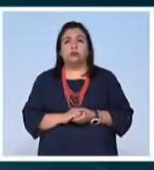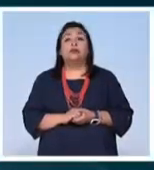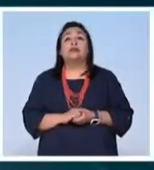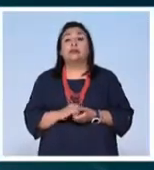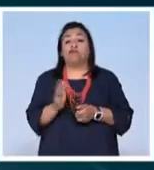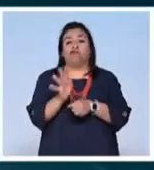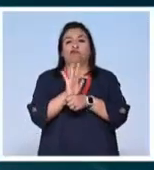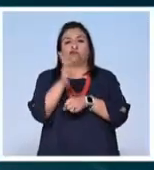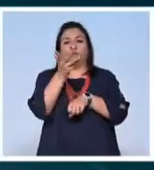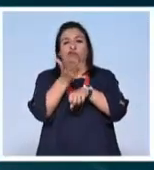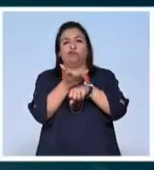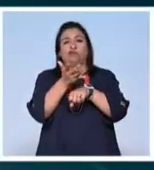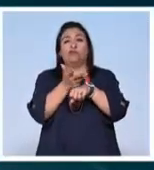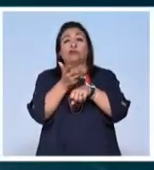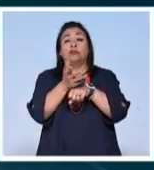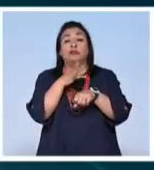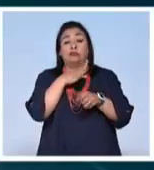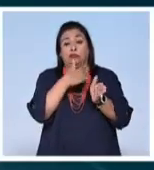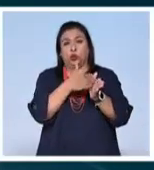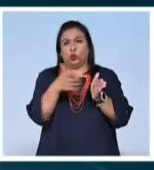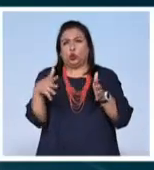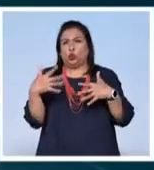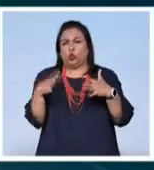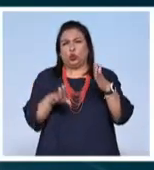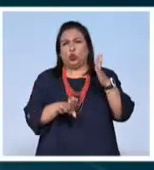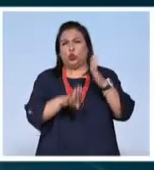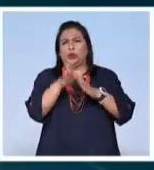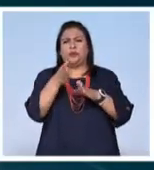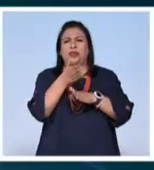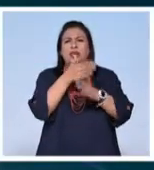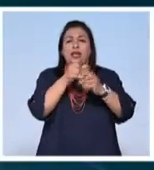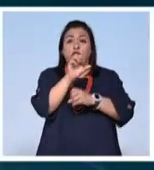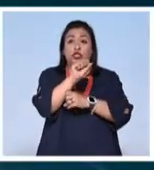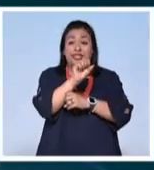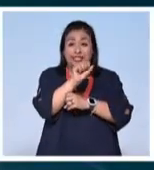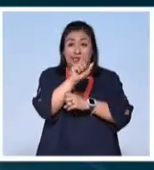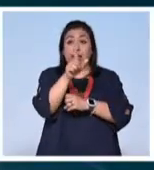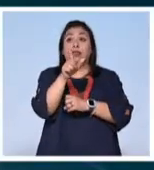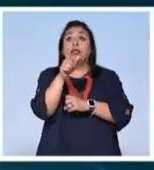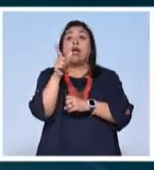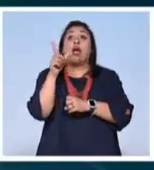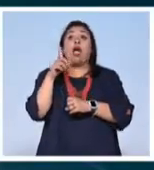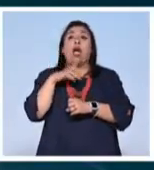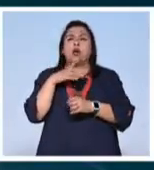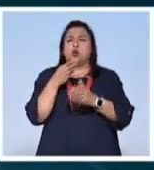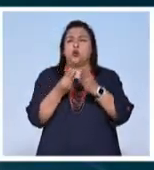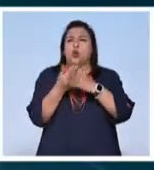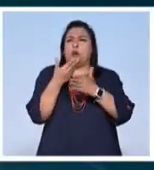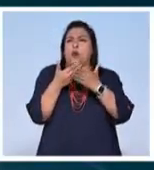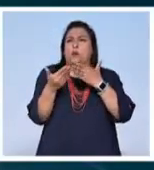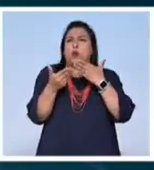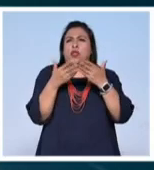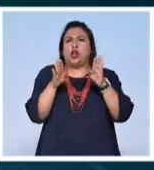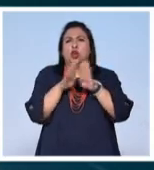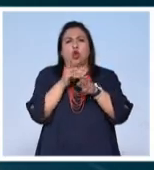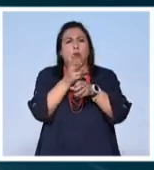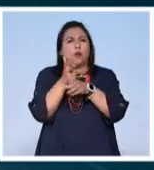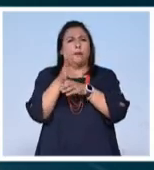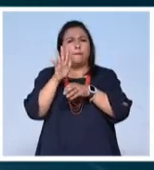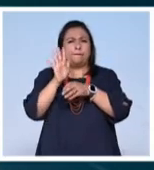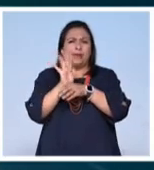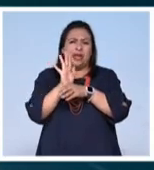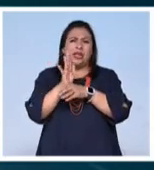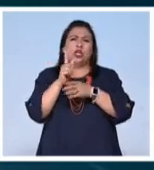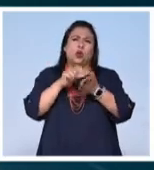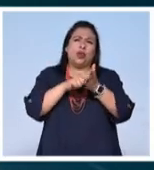el cine estadounidense vivía una de sus etapas más fértiles en la década de los 60 se apostó por una modernización en la forma de hacer películas a nivel